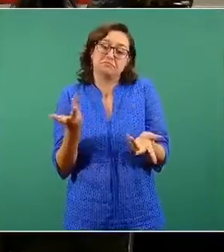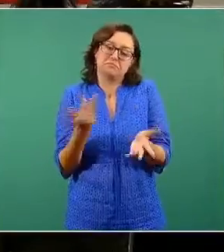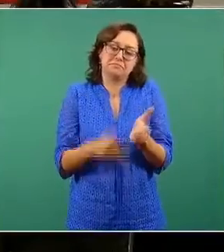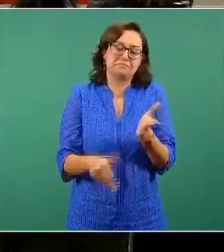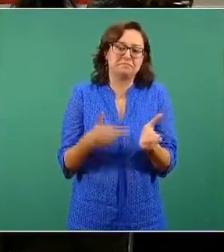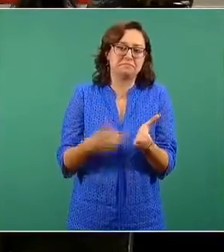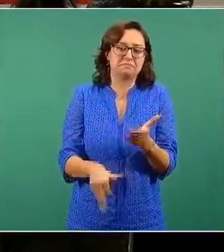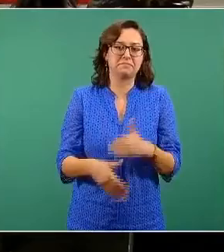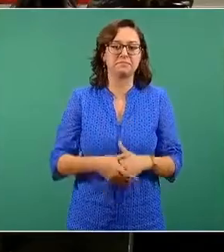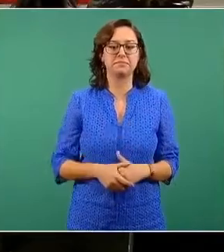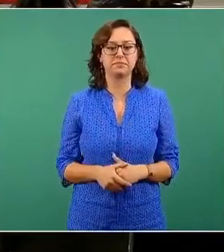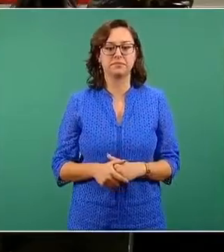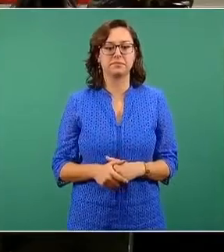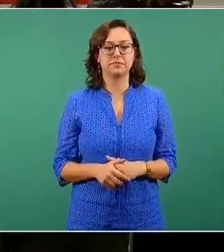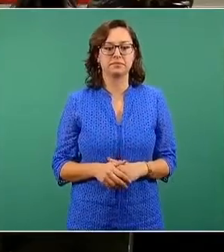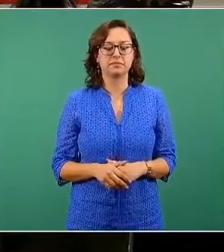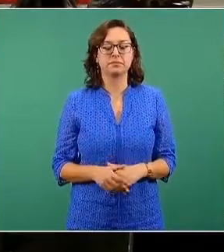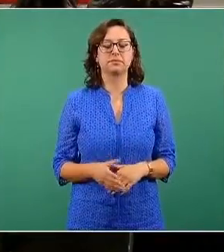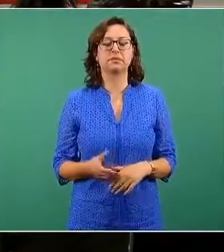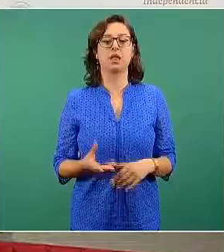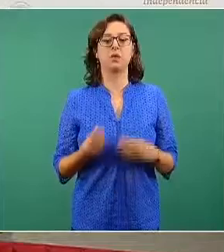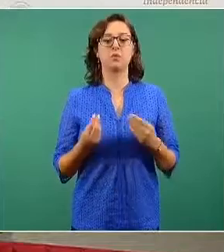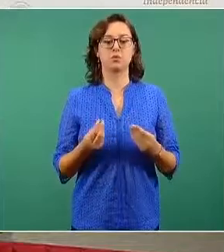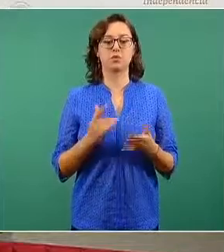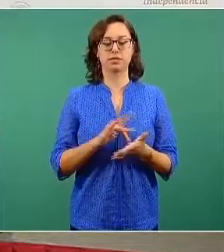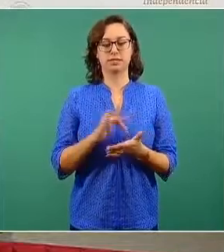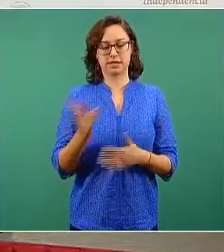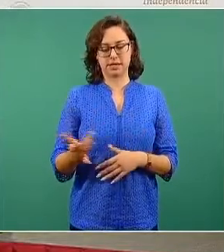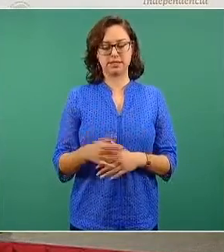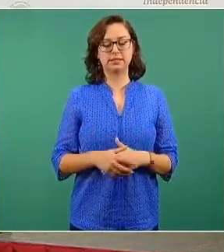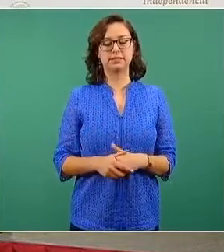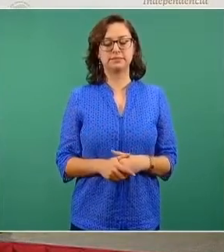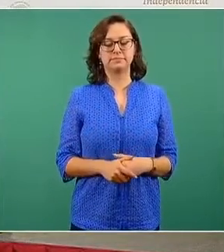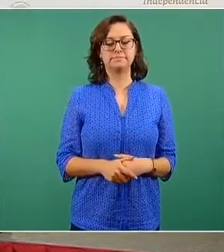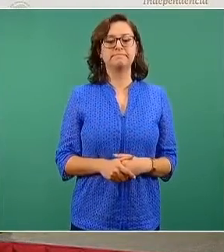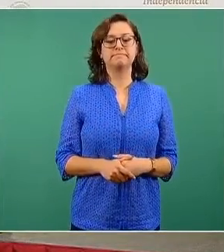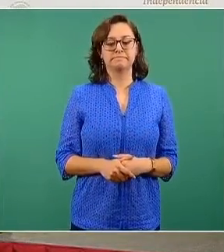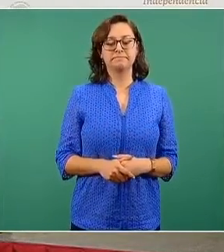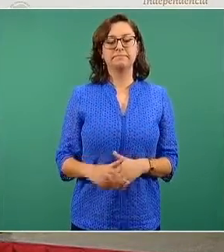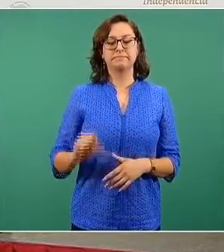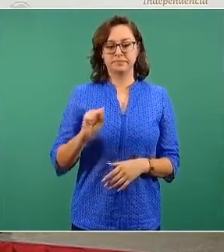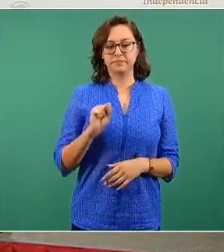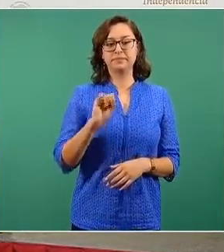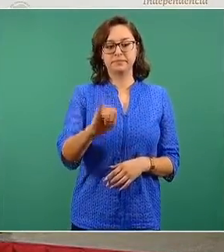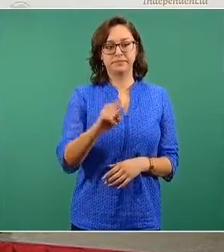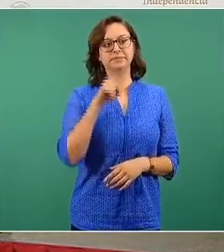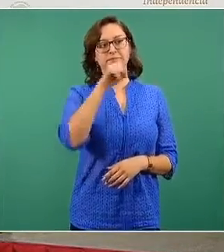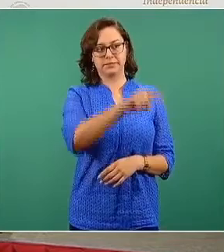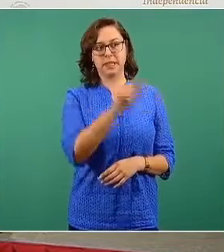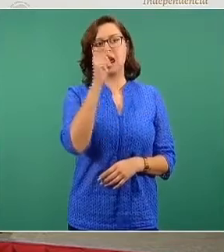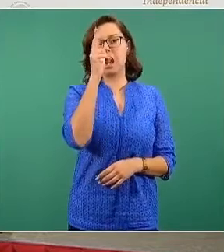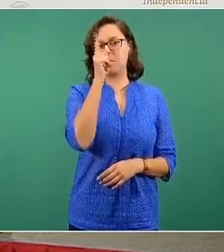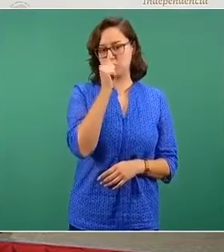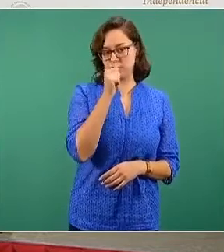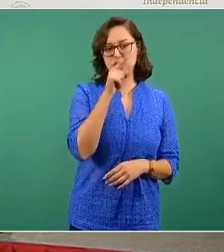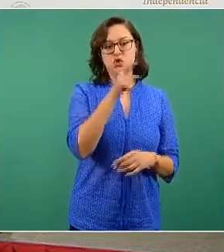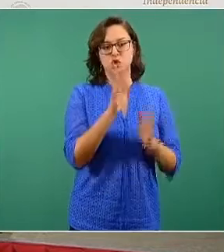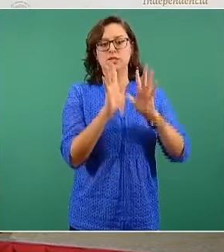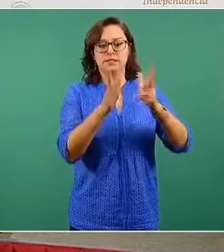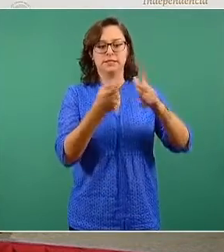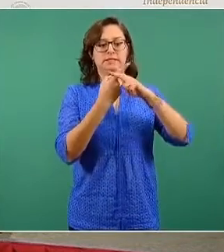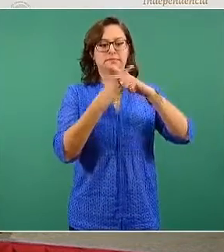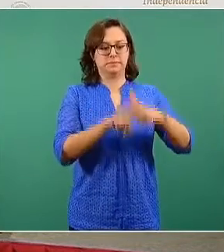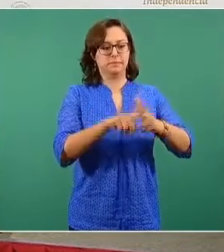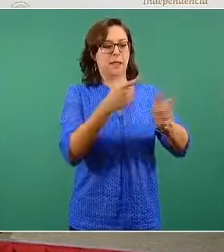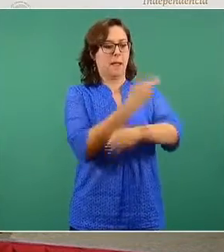Muchas gracias, gracias Demián, con mucho gusto. Efectivamente, iniciamos ya la vacunación en Hermosillo, Sonora y en